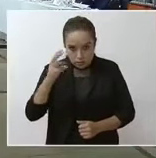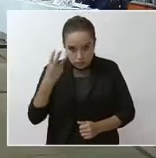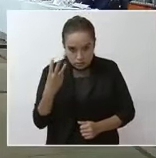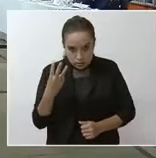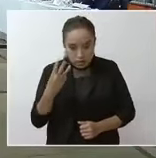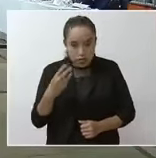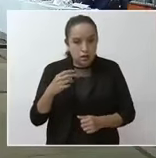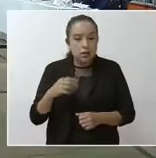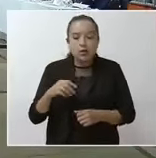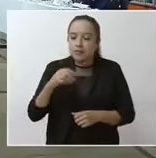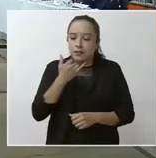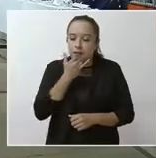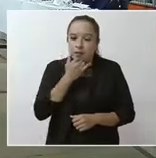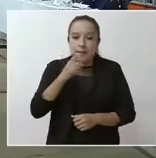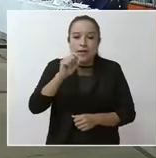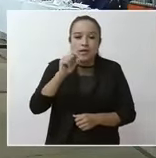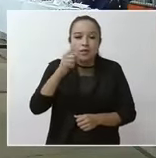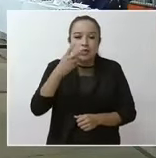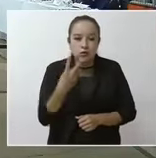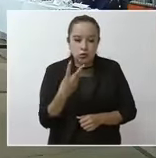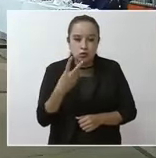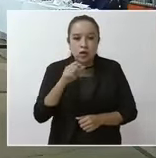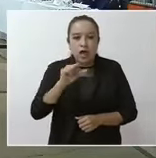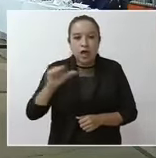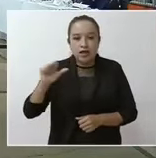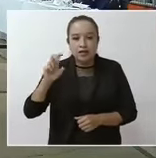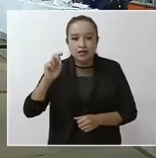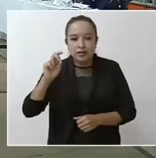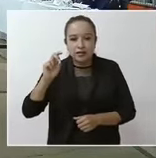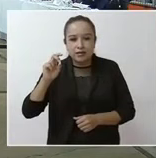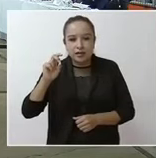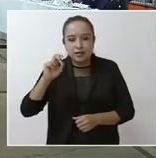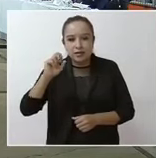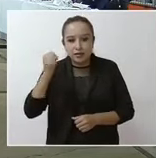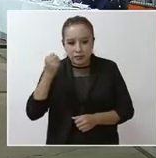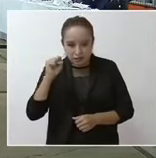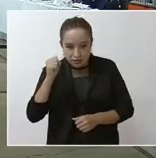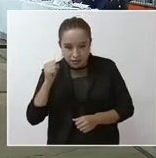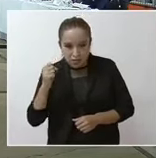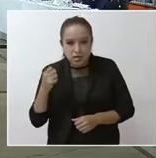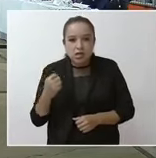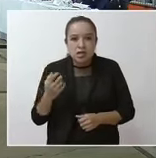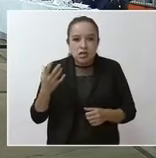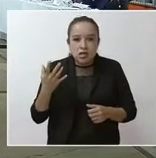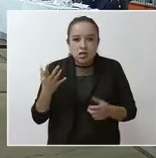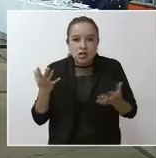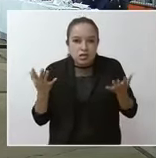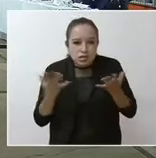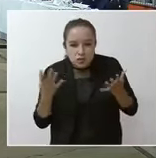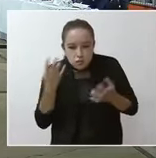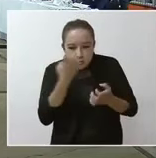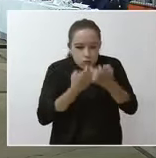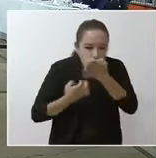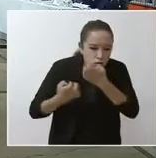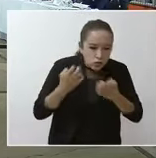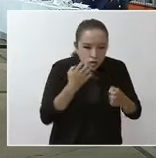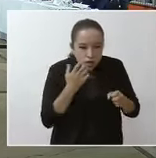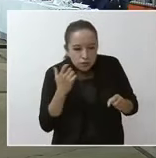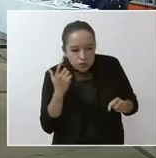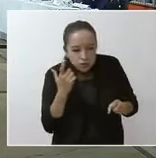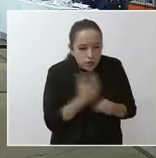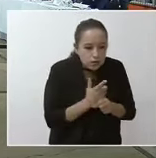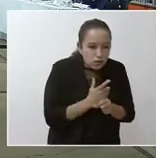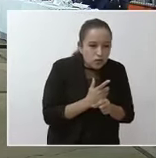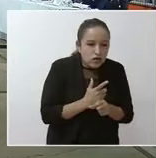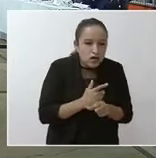evaluación junto con los tres órdenes de gobierno para identificar, evaluar y cuantificar los daños ocasionados por el huracán